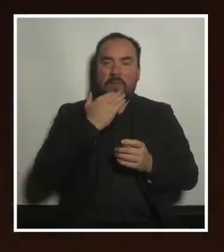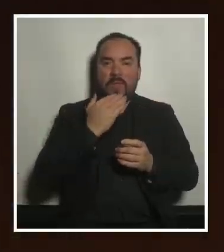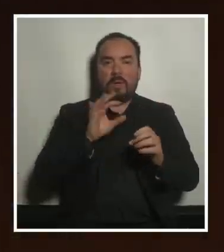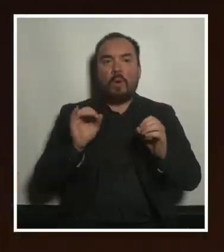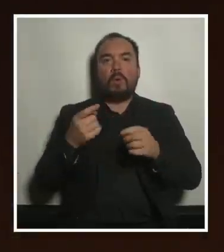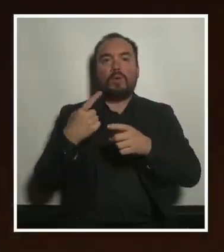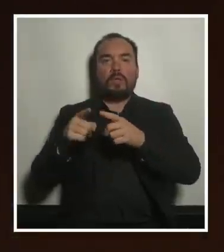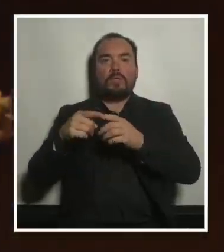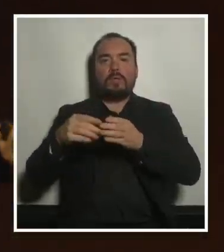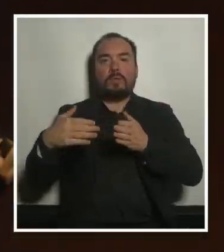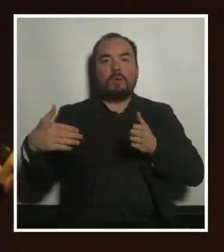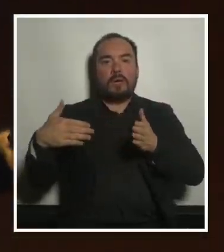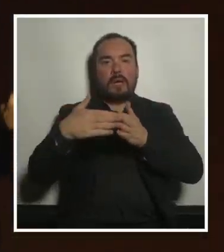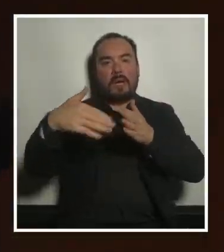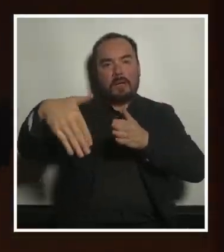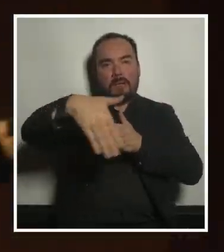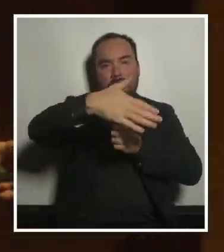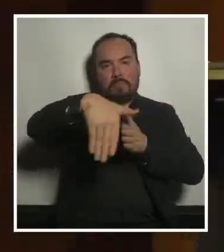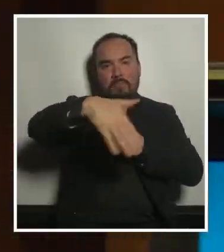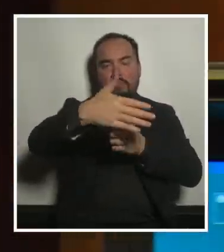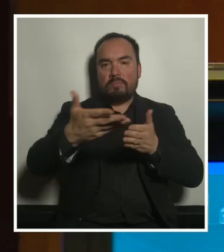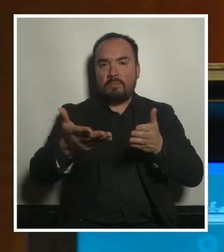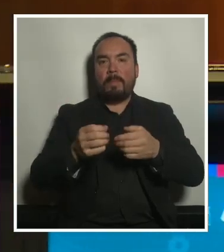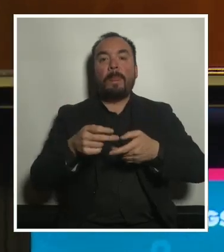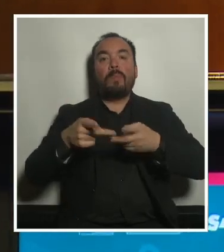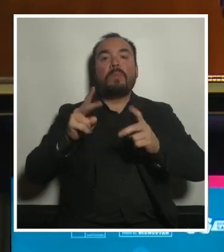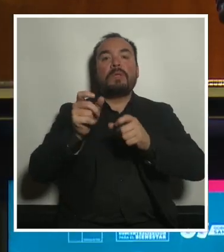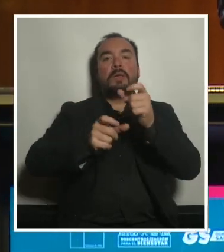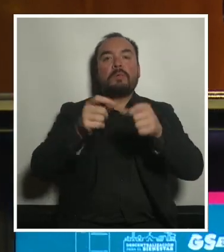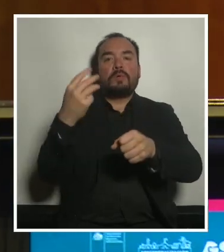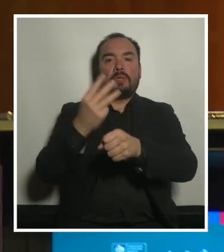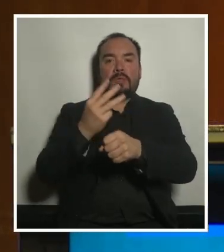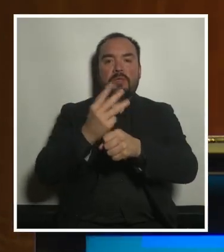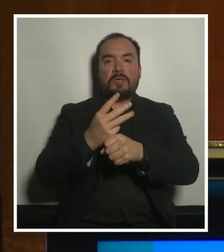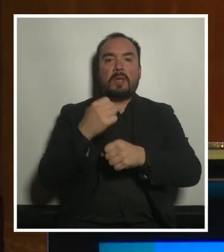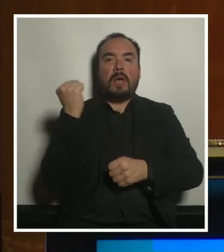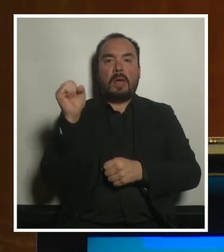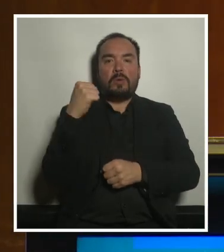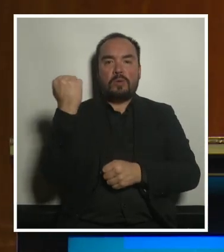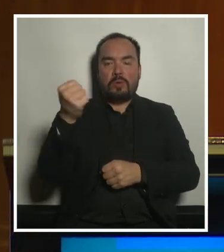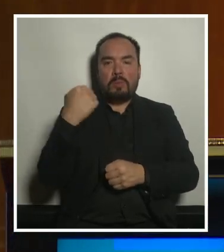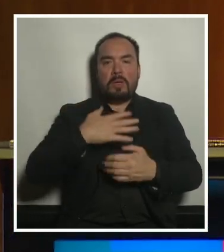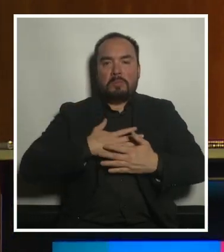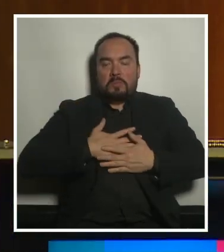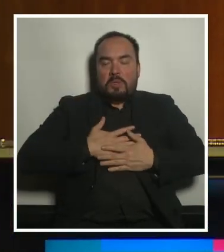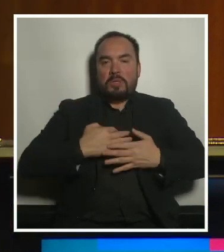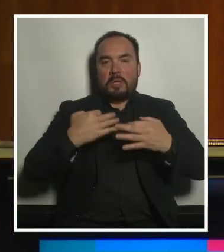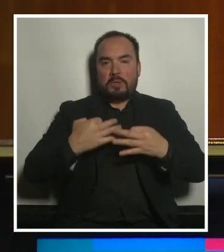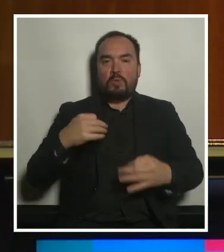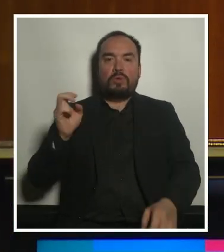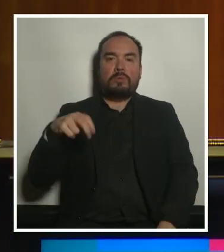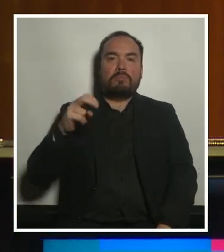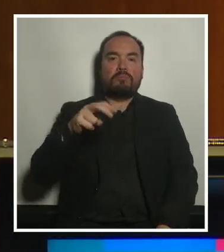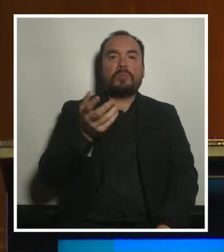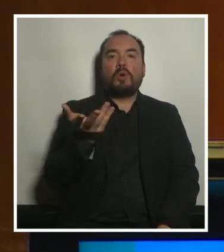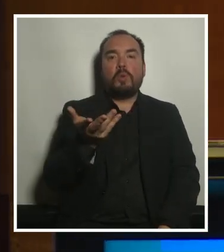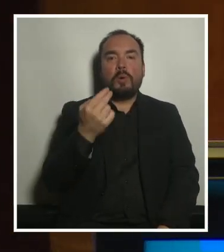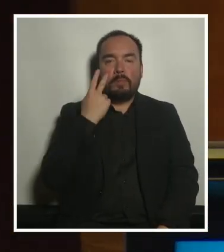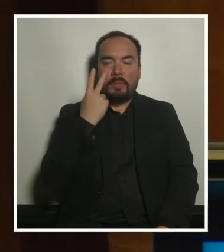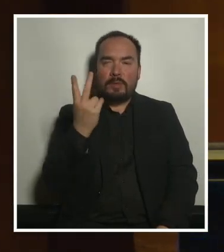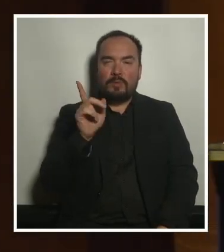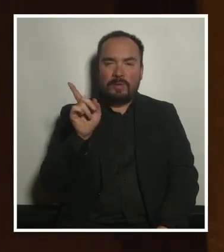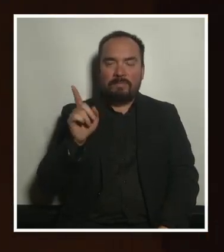cruces para favorecer que las personas mayores tengan una mayor autonomía se sientan más seguras porque la seguridad